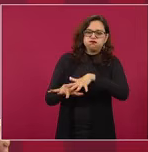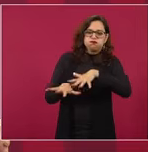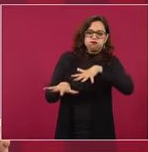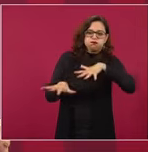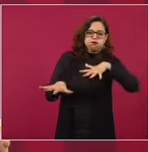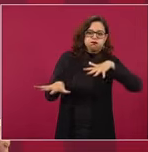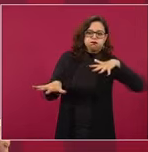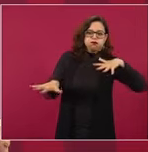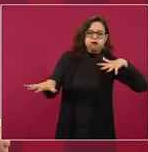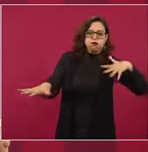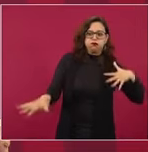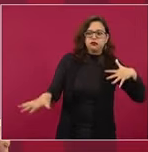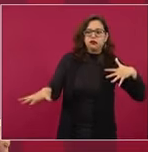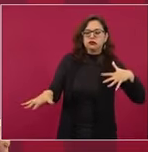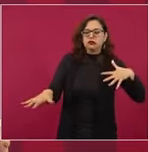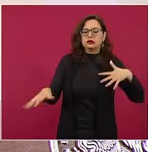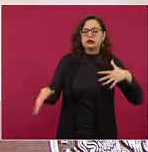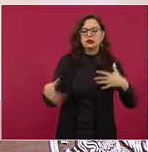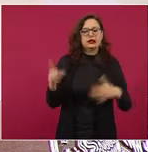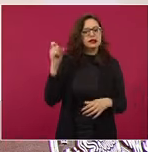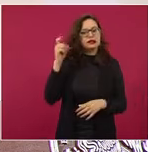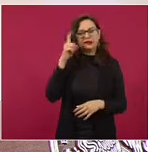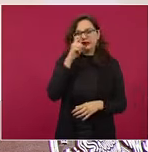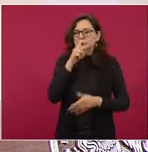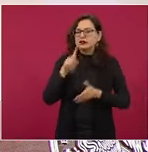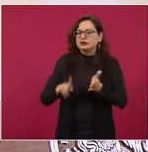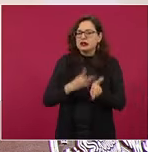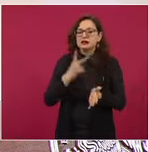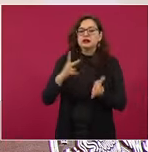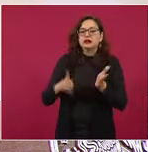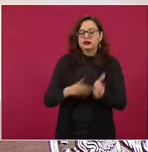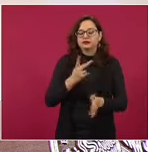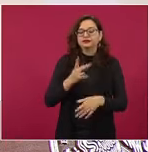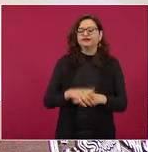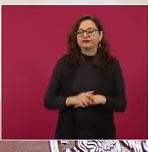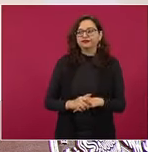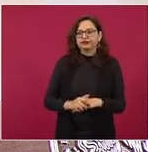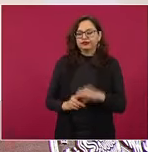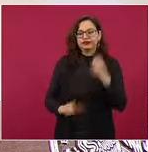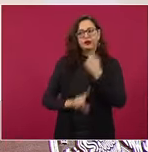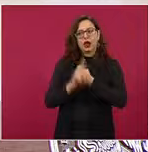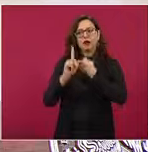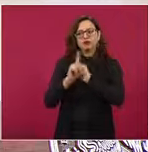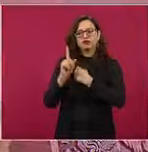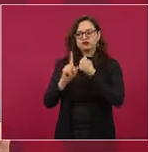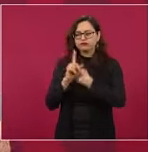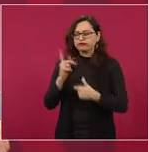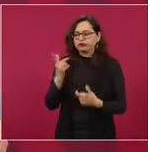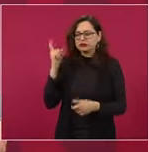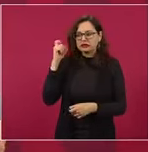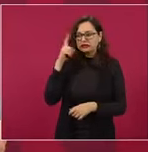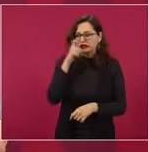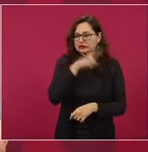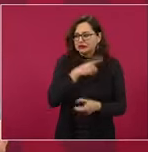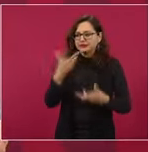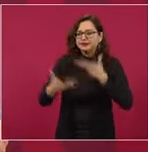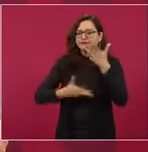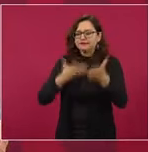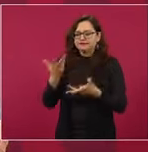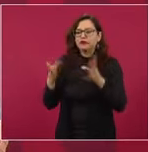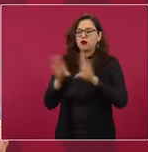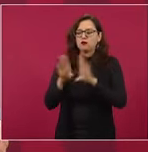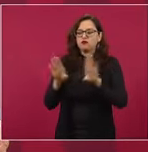10 kilómetros para resolver el problema vial y